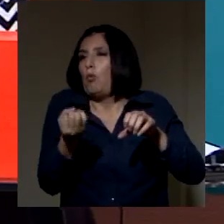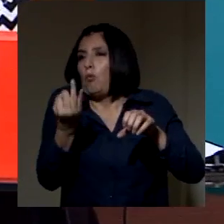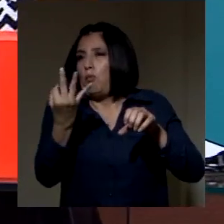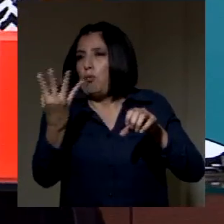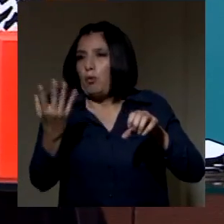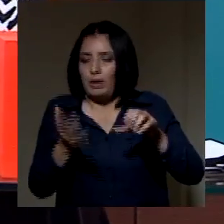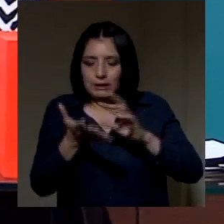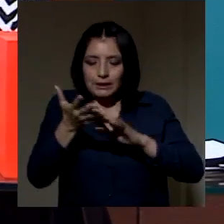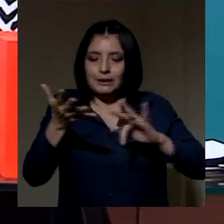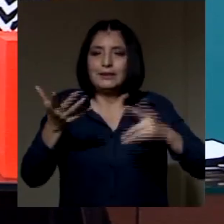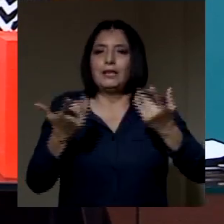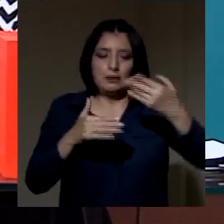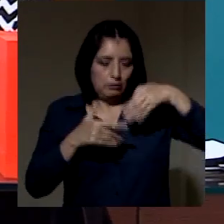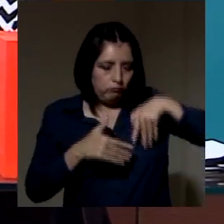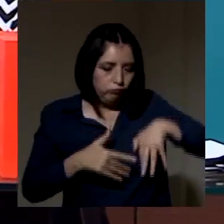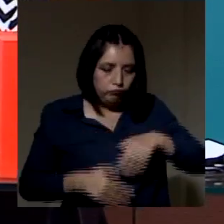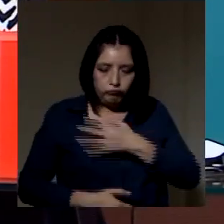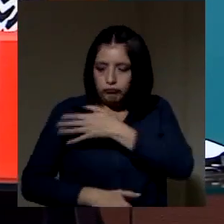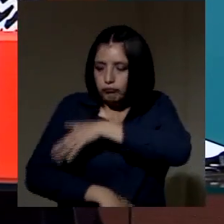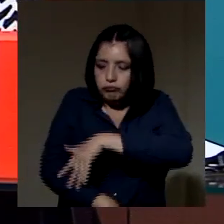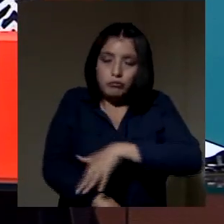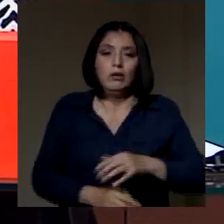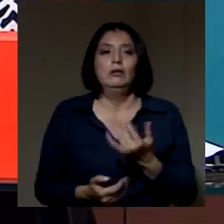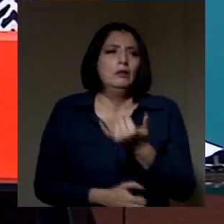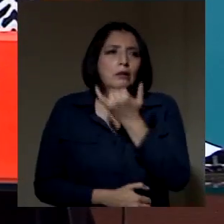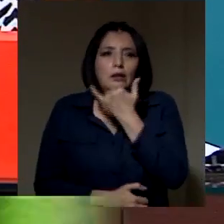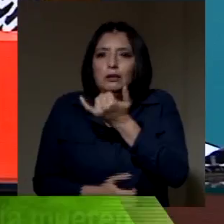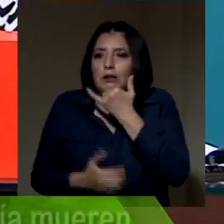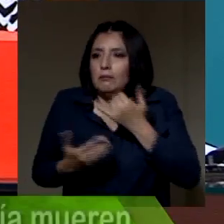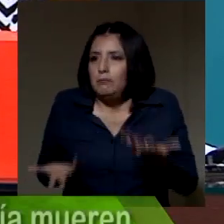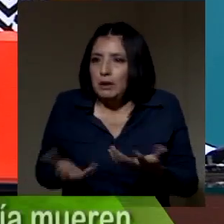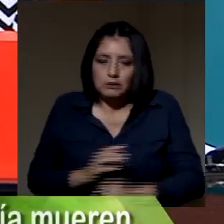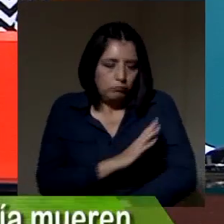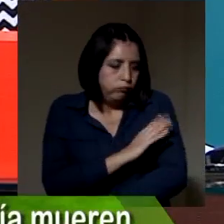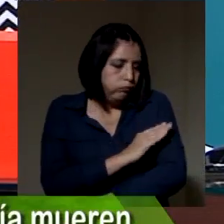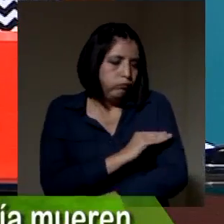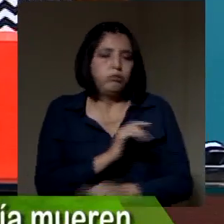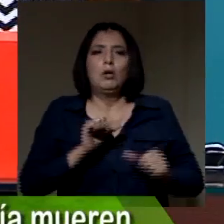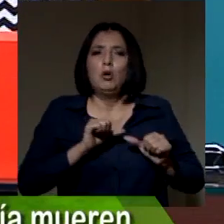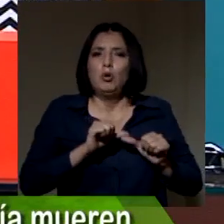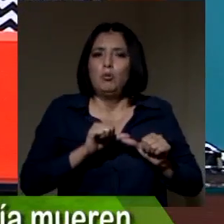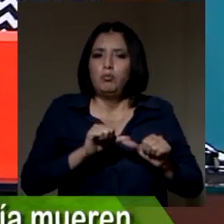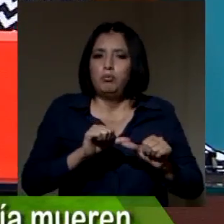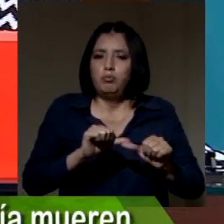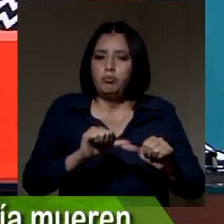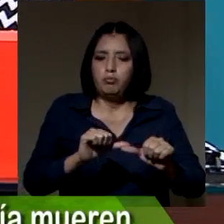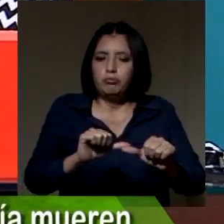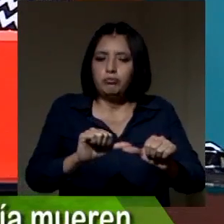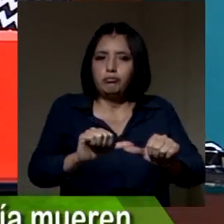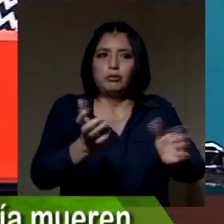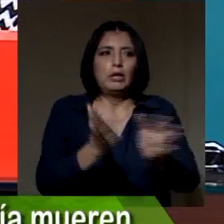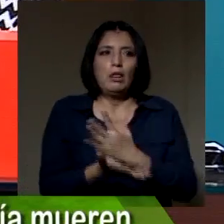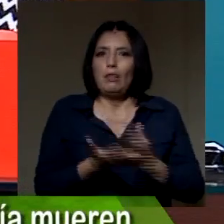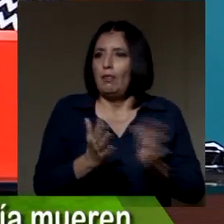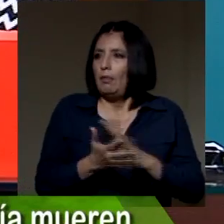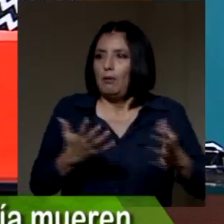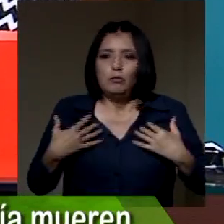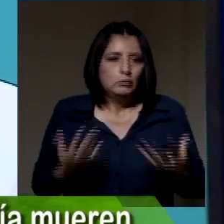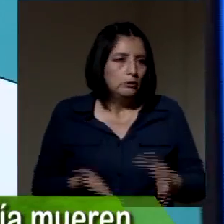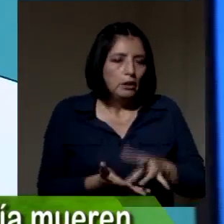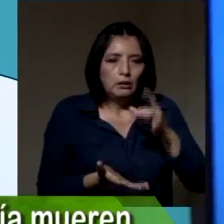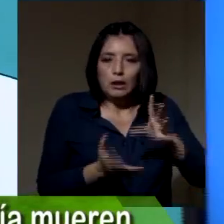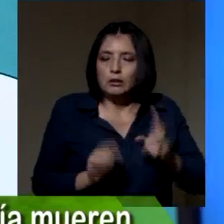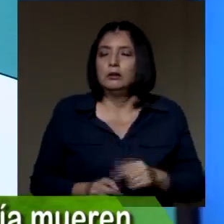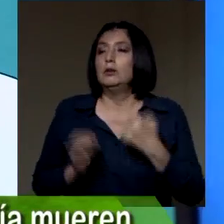llegue a determinada área del organismo. Pero, ¿qué pasa si la hipertensión es sostenida en el tiempo y no se trata? ¿Cuáles son los riesgos?